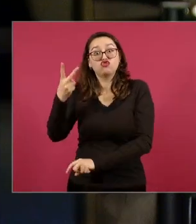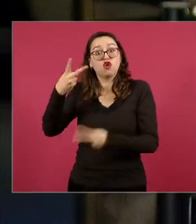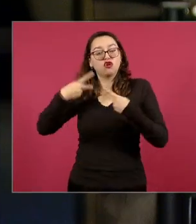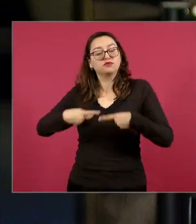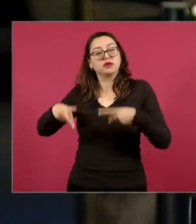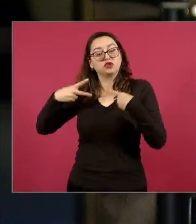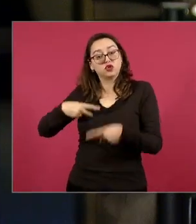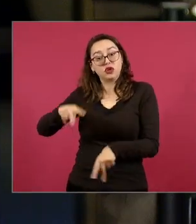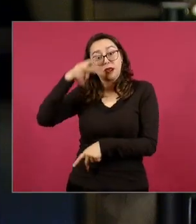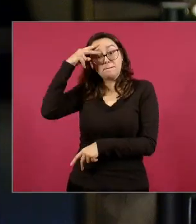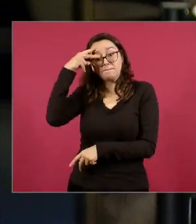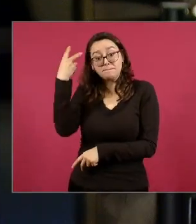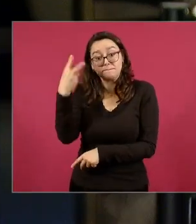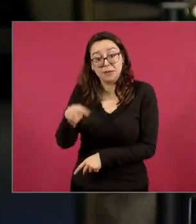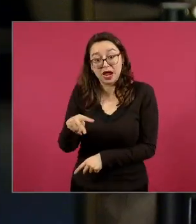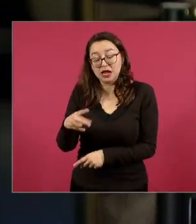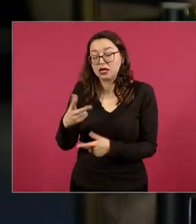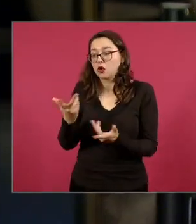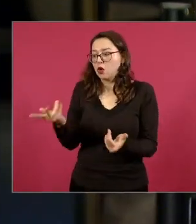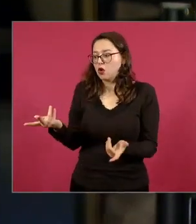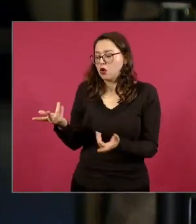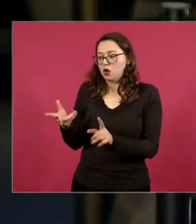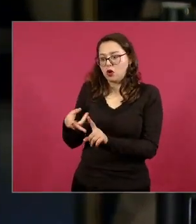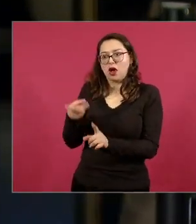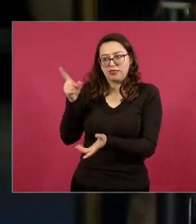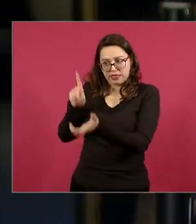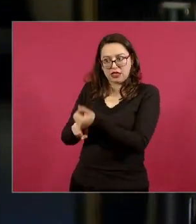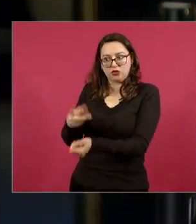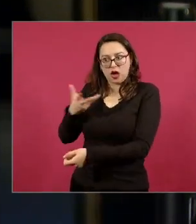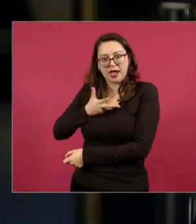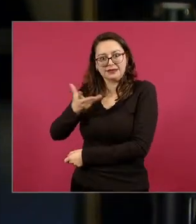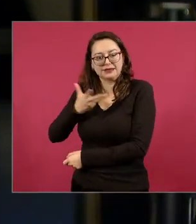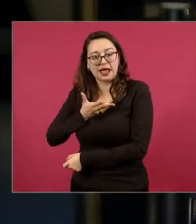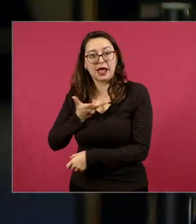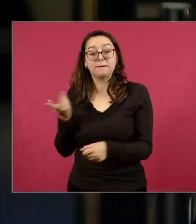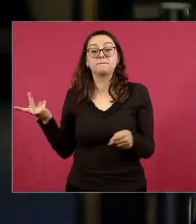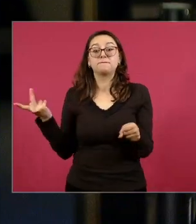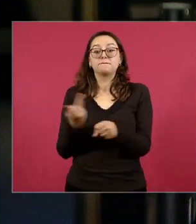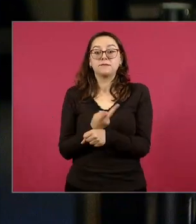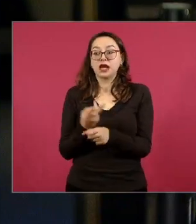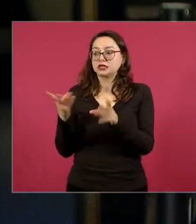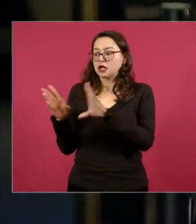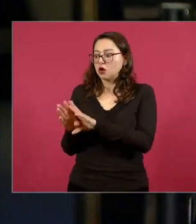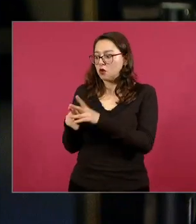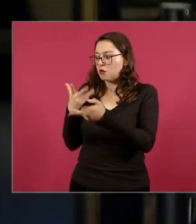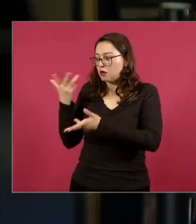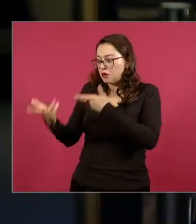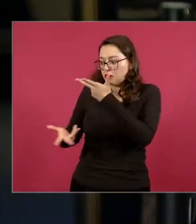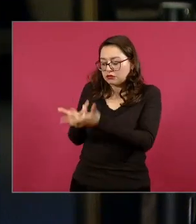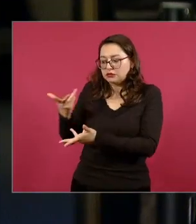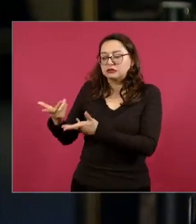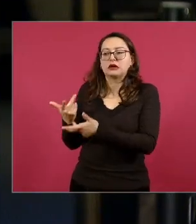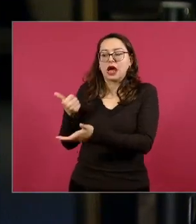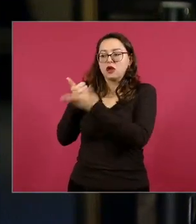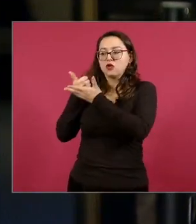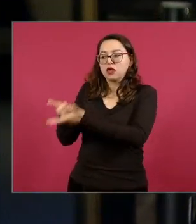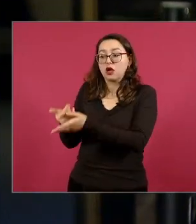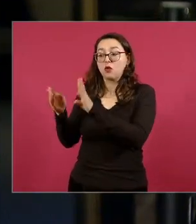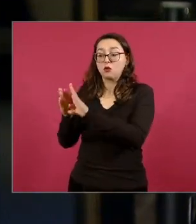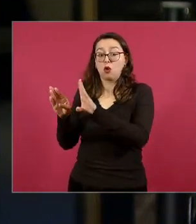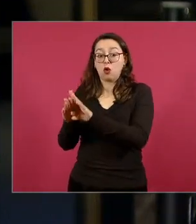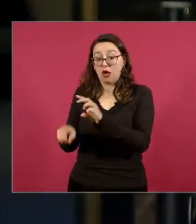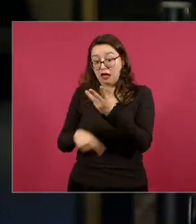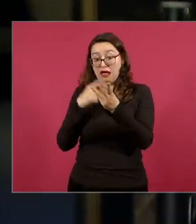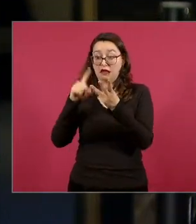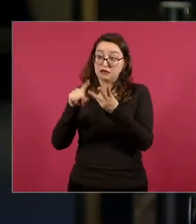puedan ser liberados el día de hoy ya que se extendió la tregua en el caso del conflicto de Israel-Gaza si pueden ser liberados